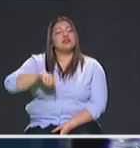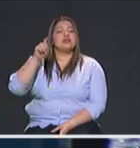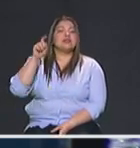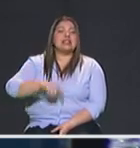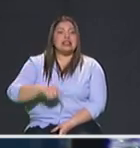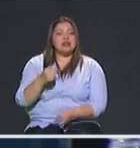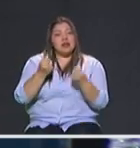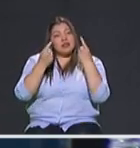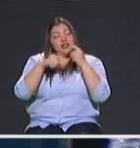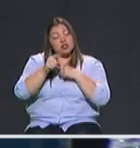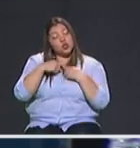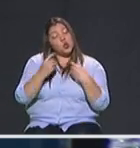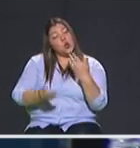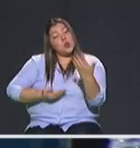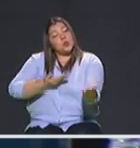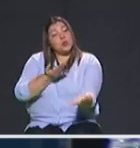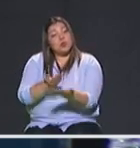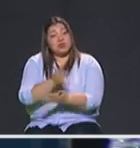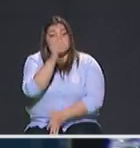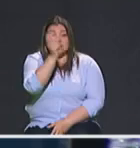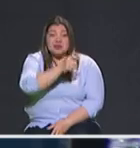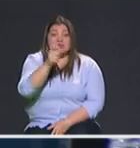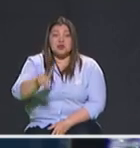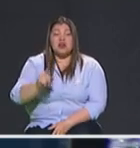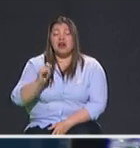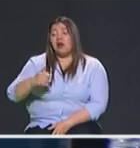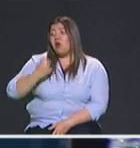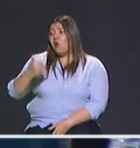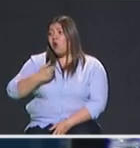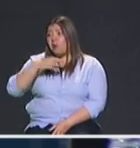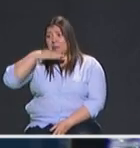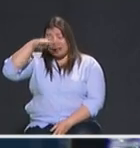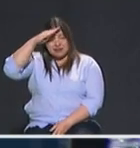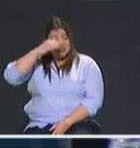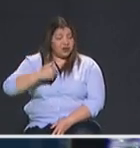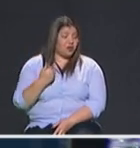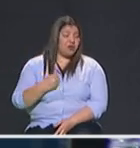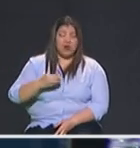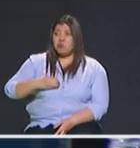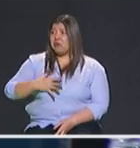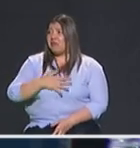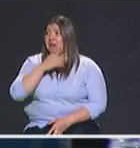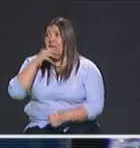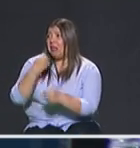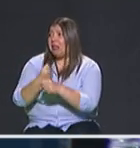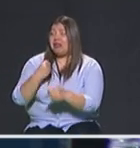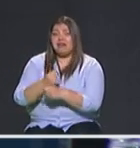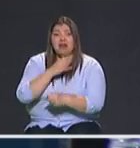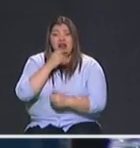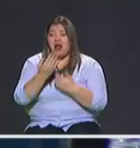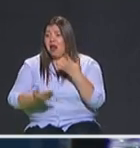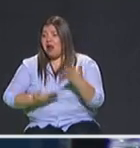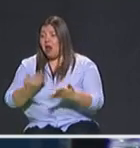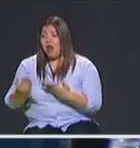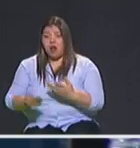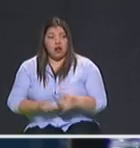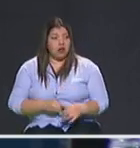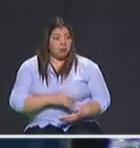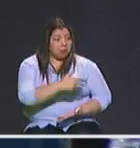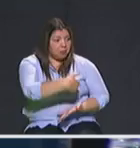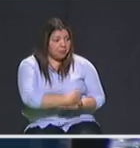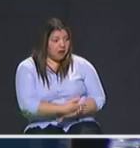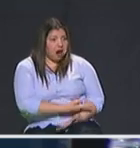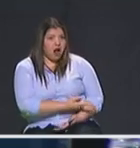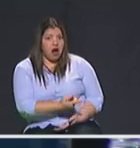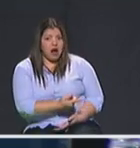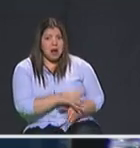propuesta nuestra que la juventud de Medellín por falta de oportunidades encuentra un camino en la ilegalidad y en este camino nos toca con la